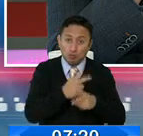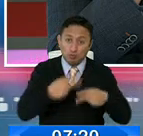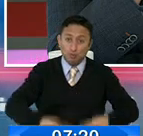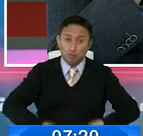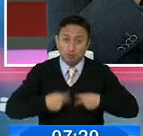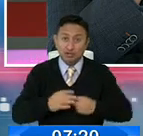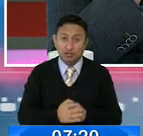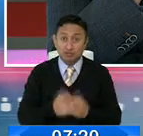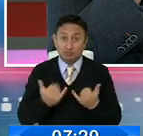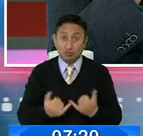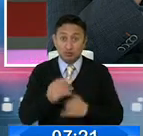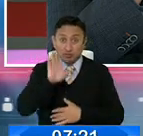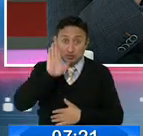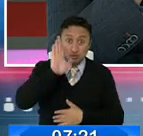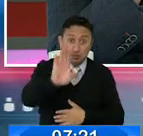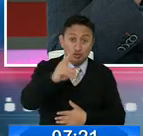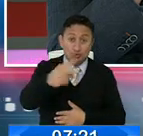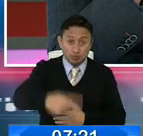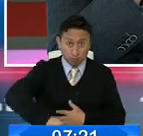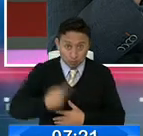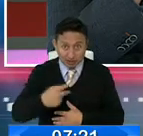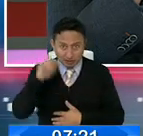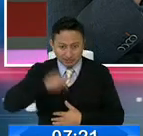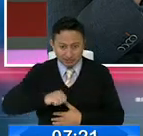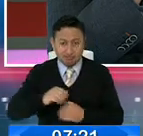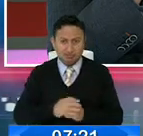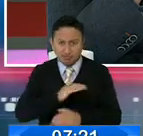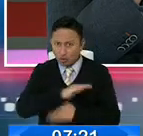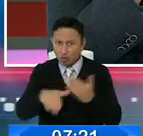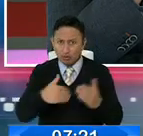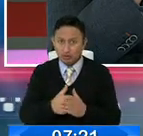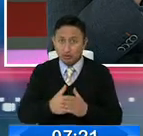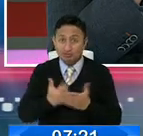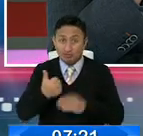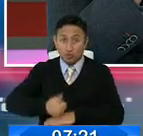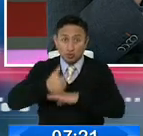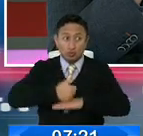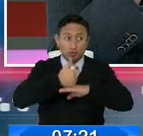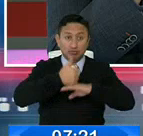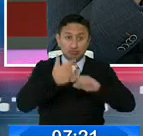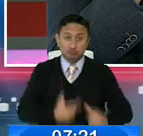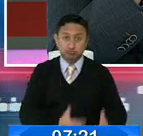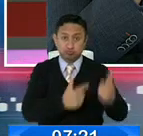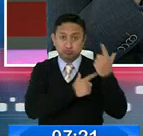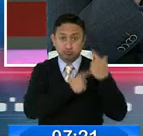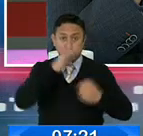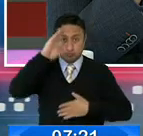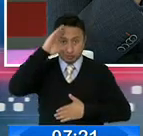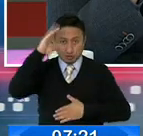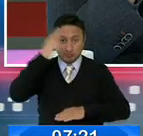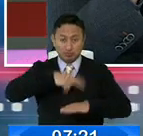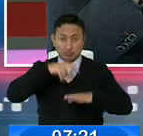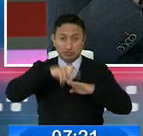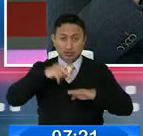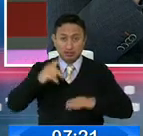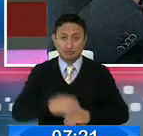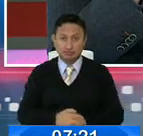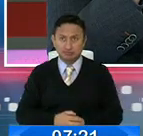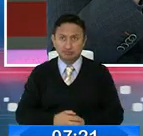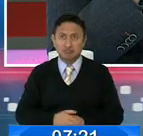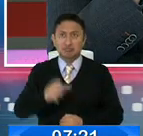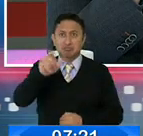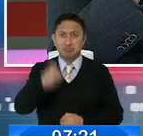Ahora estamos viendo por tu vida y así, estando con todos los entes de fuerzas que son Policía Nacional, Fuerzas Armadas,